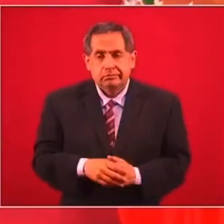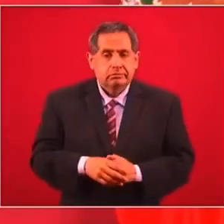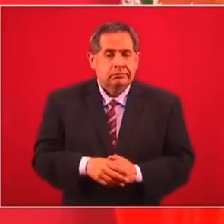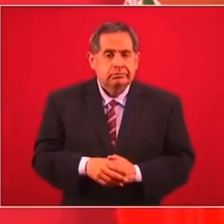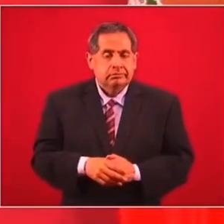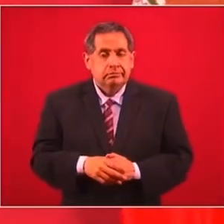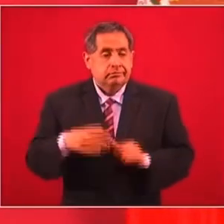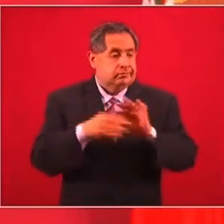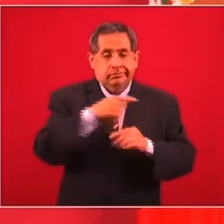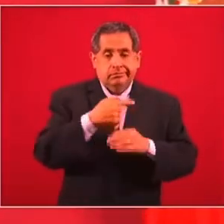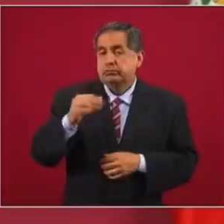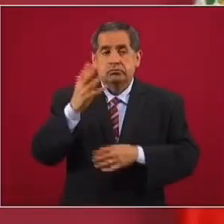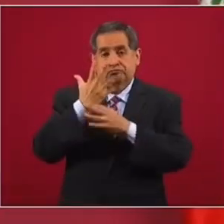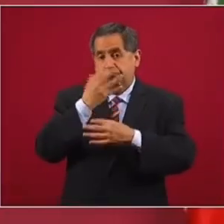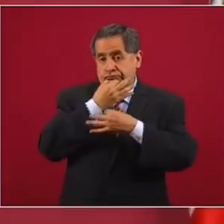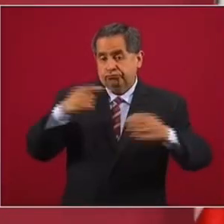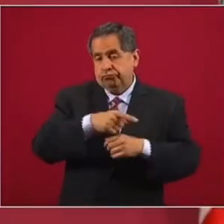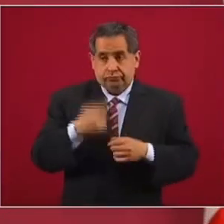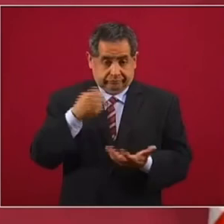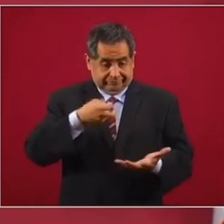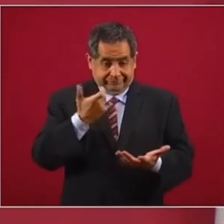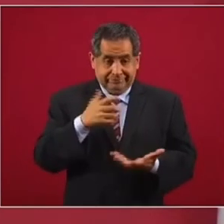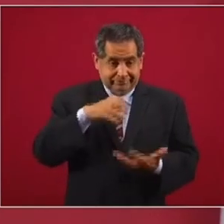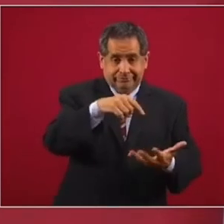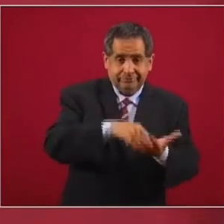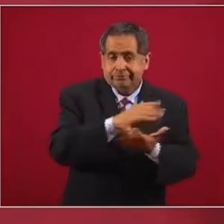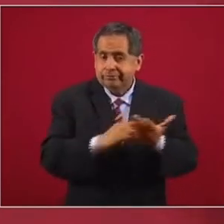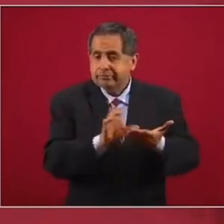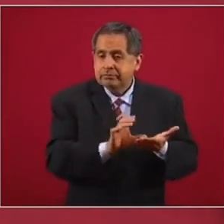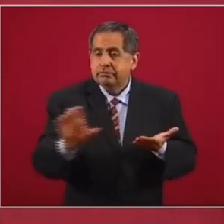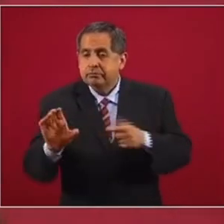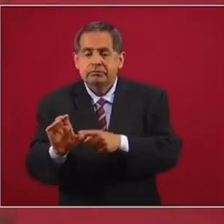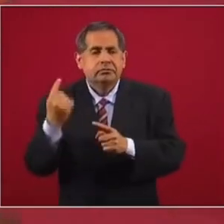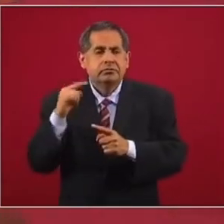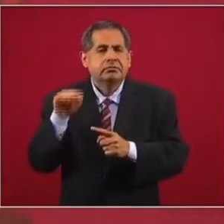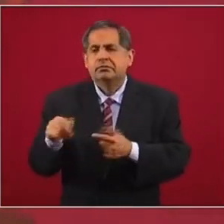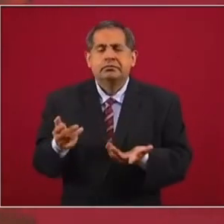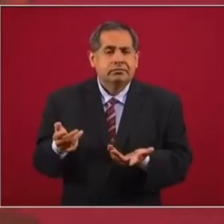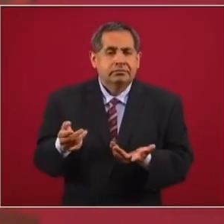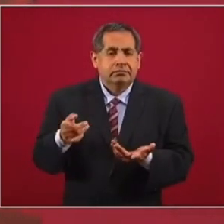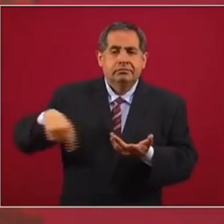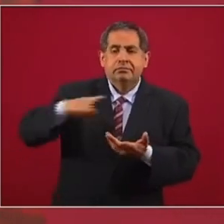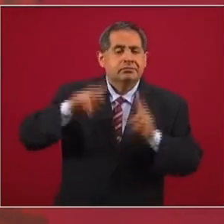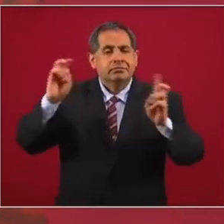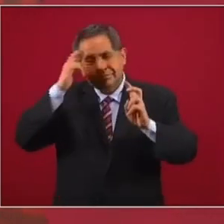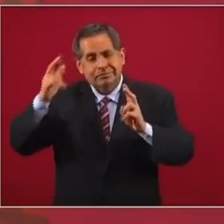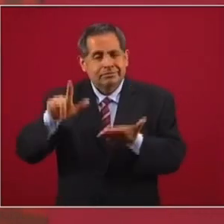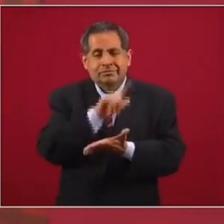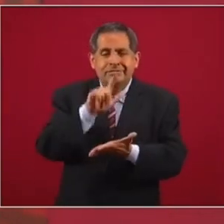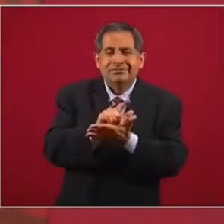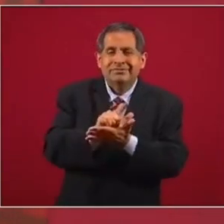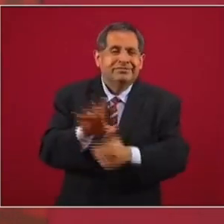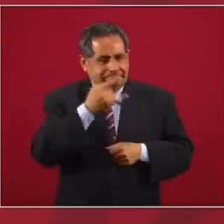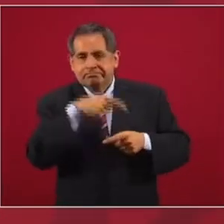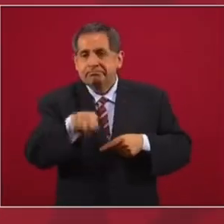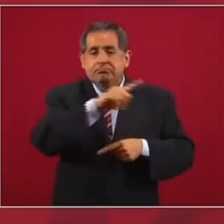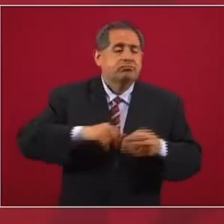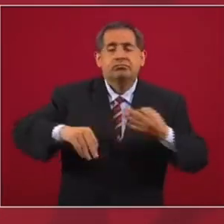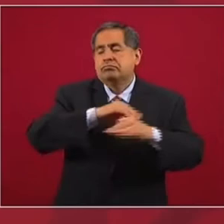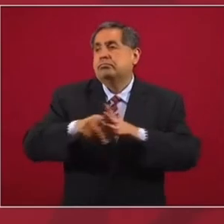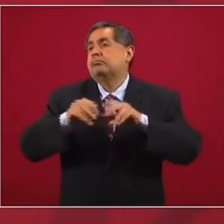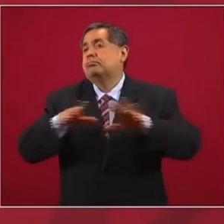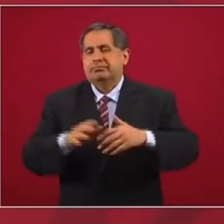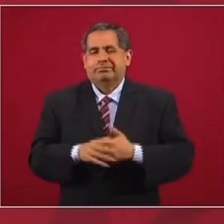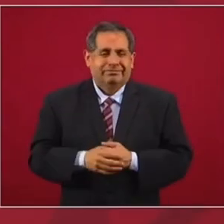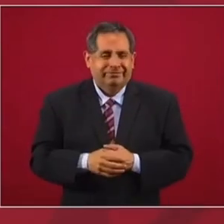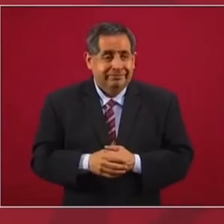Según la declaración del señor Lozoya, parte de este dinero se utilizó para la aprobación de la llamada reforma energética. Todavía